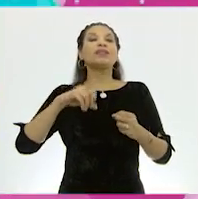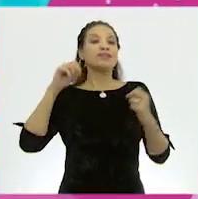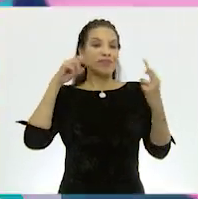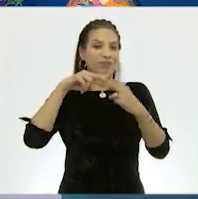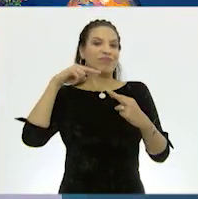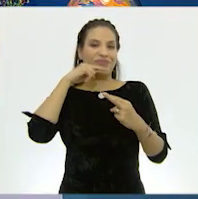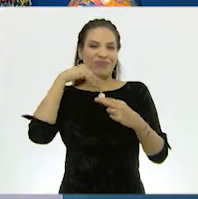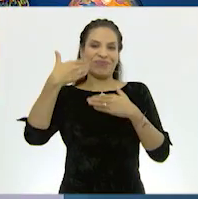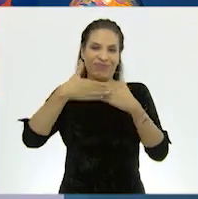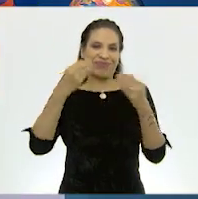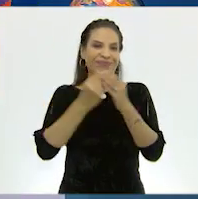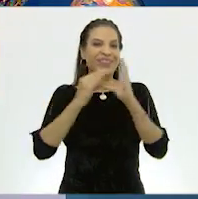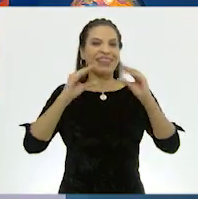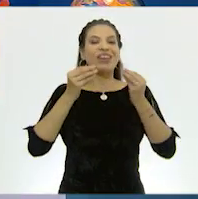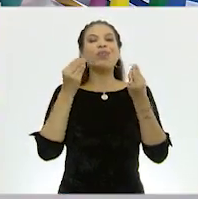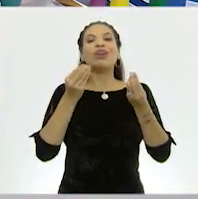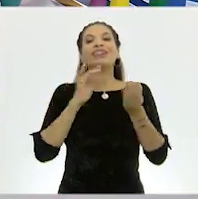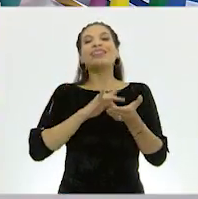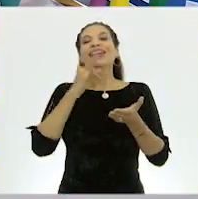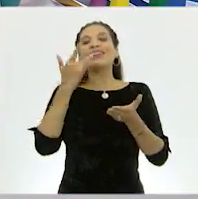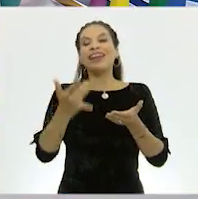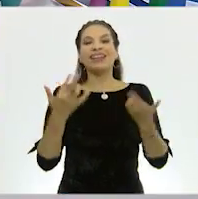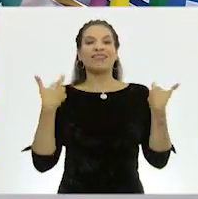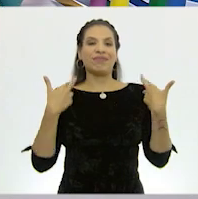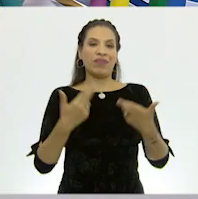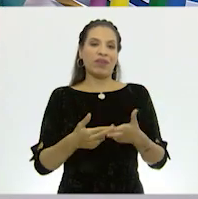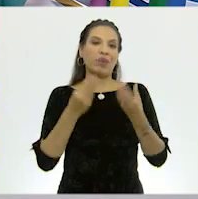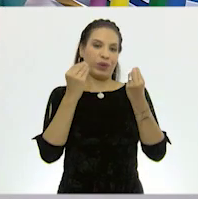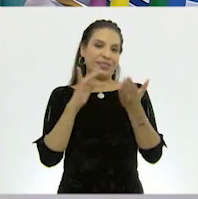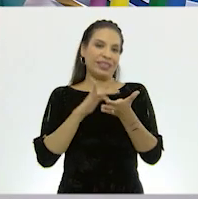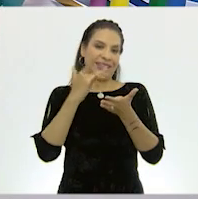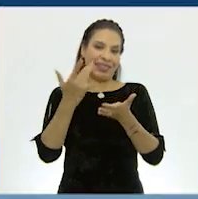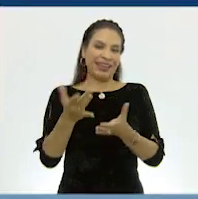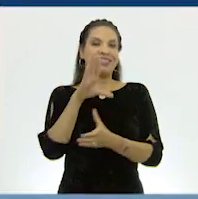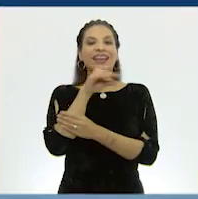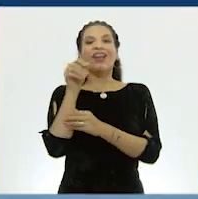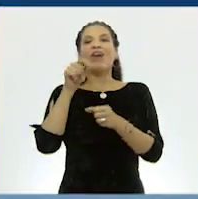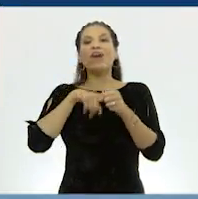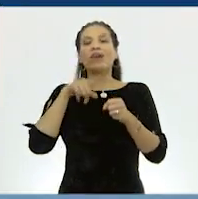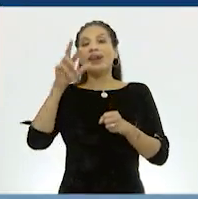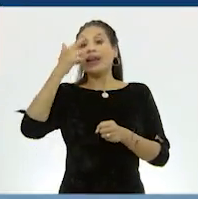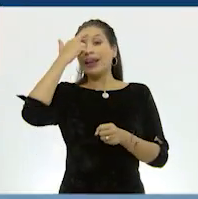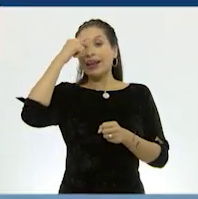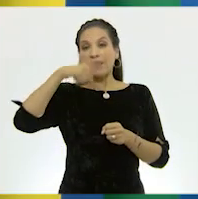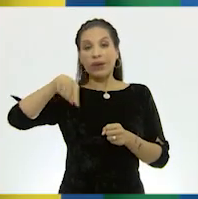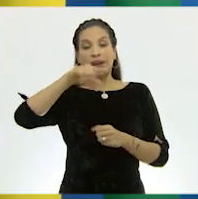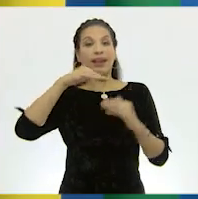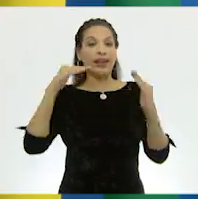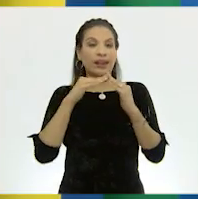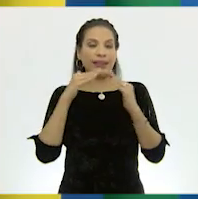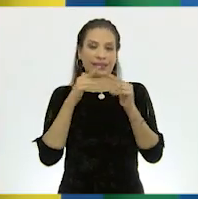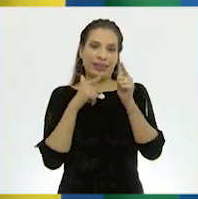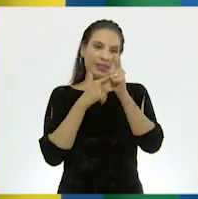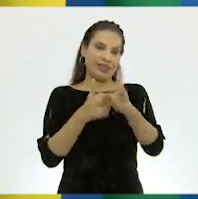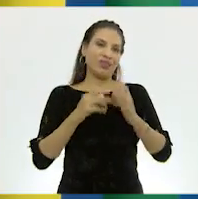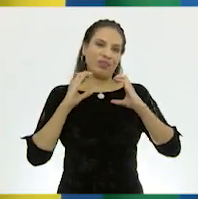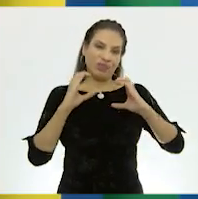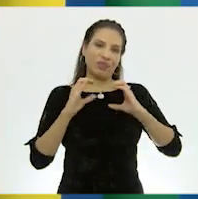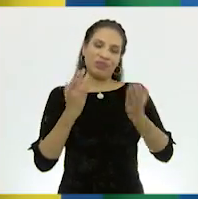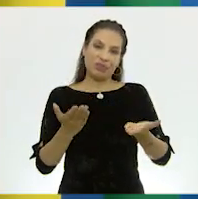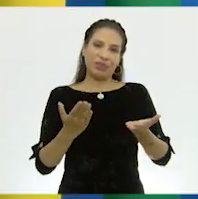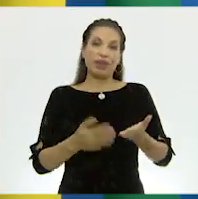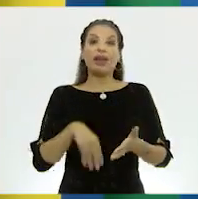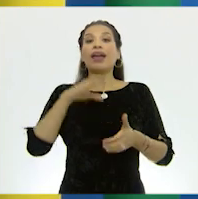próxima clase Muchísimas gracias, profesor Muchísimas gracias, Tom Les recordamos ahí en casita seguirse cuidando